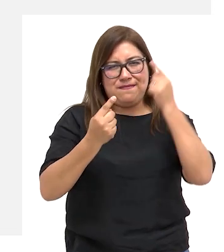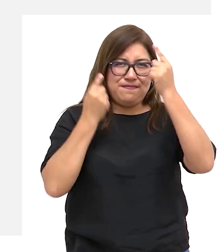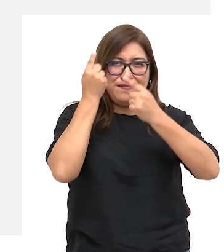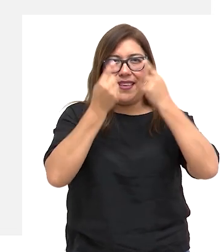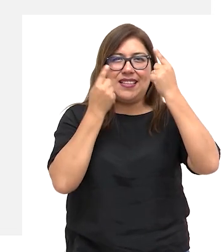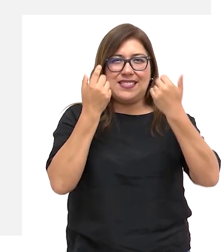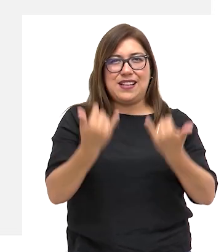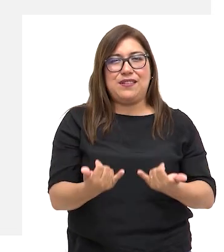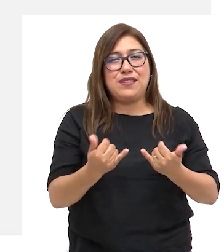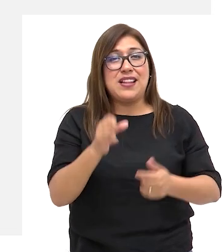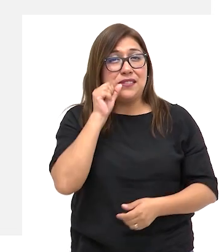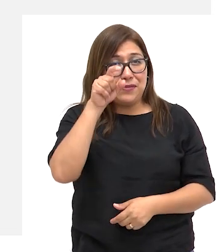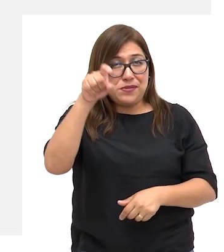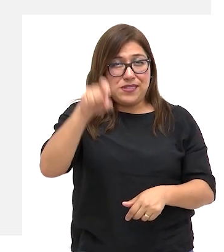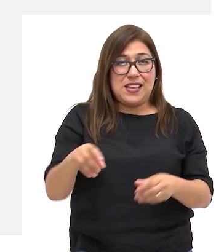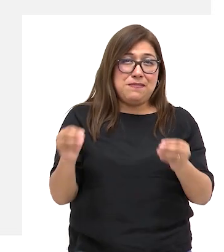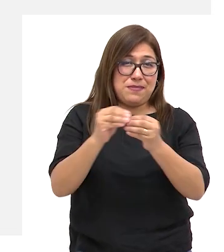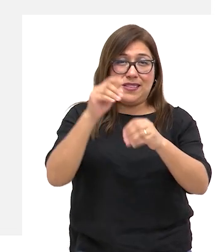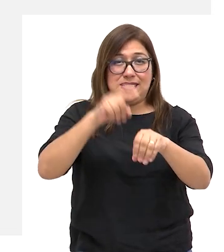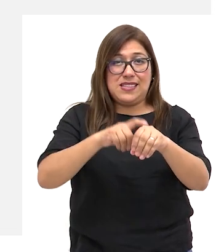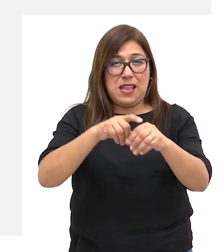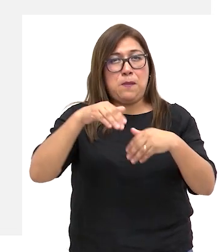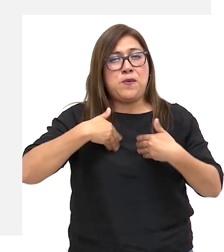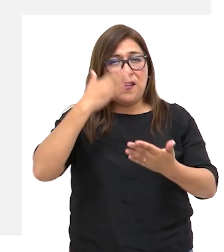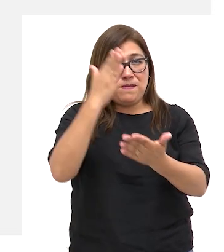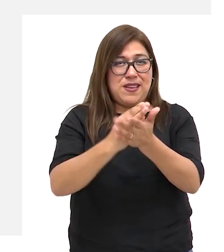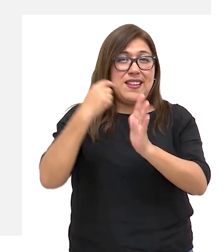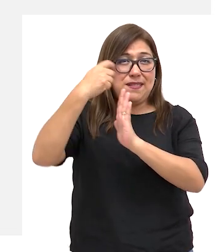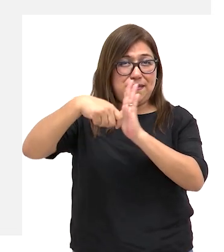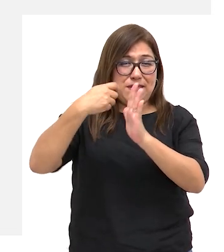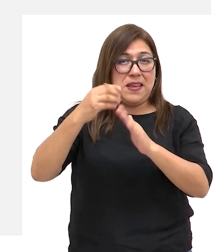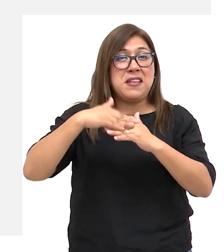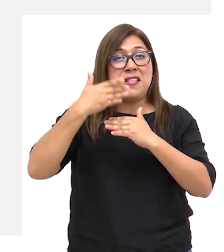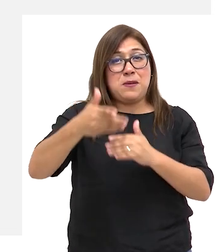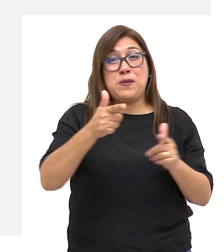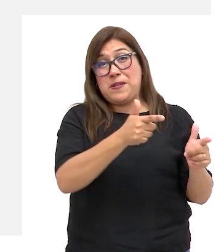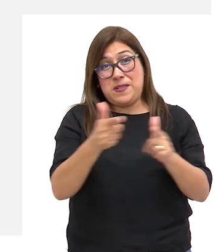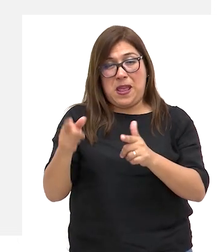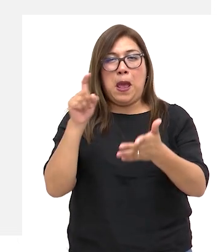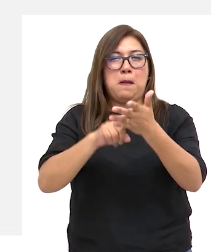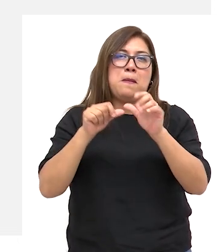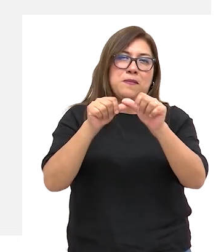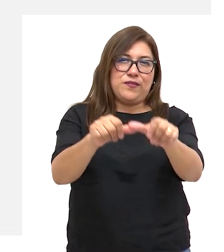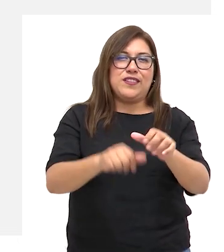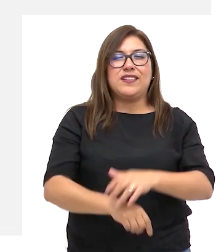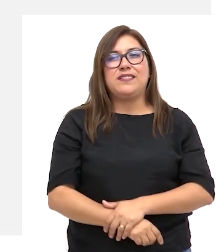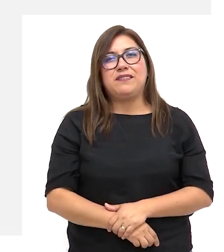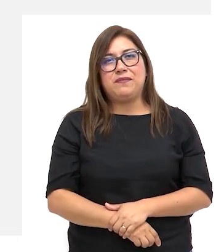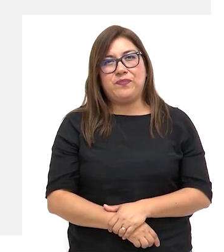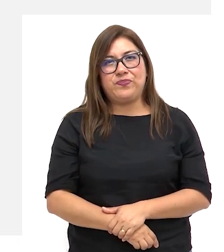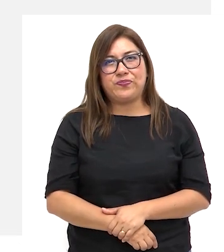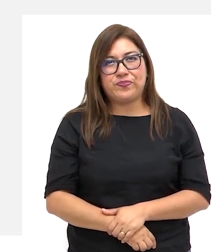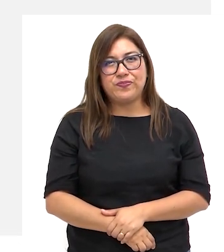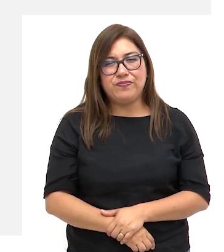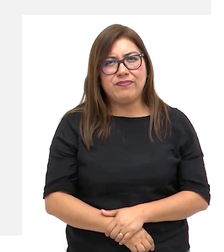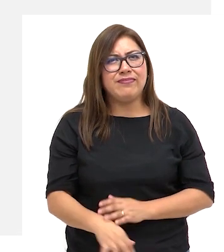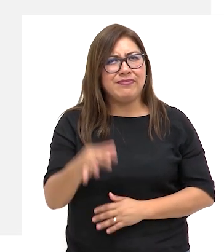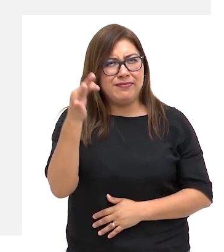segundos para reflexionar y si necesitas más tiempo, puedes pausar el video y continuar cuando estés lista o listo.